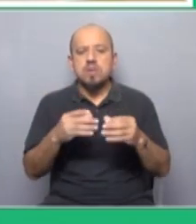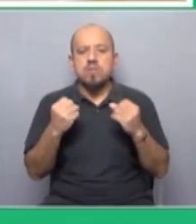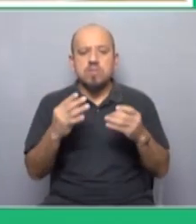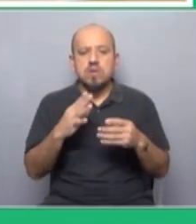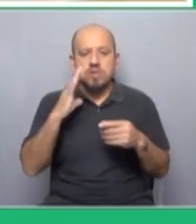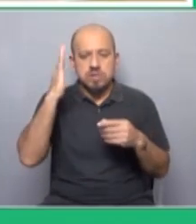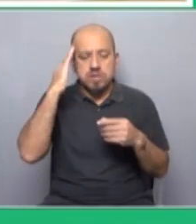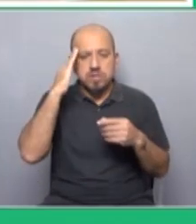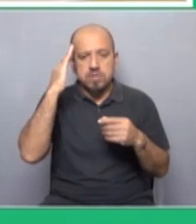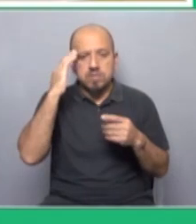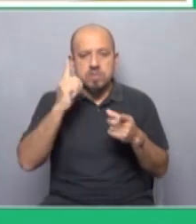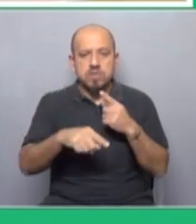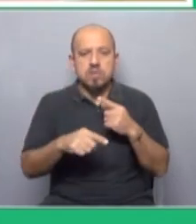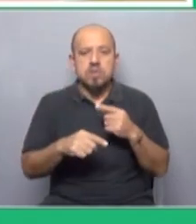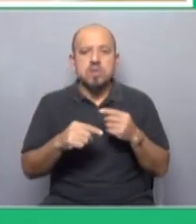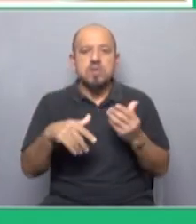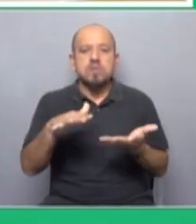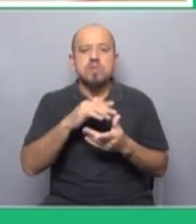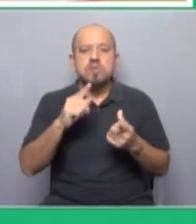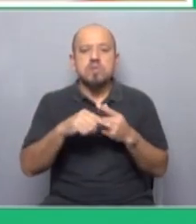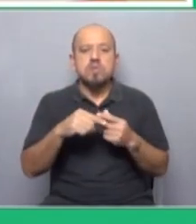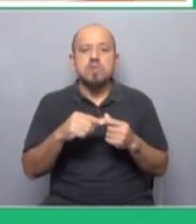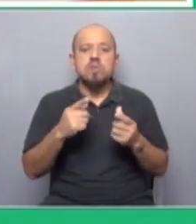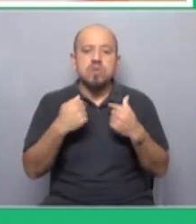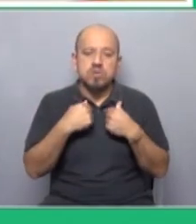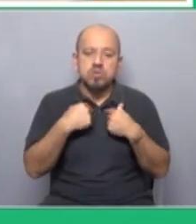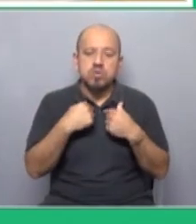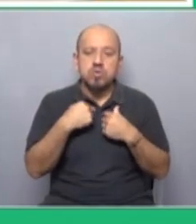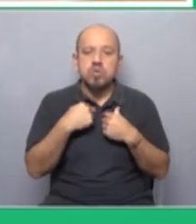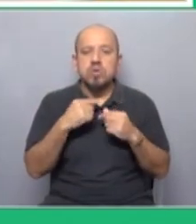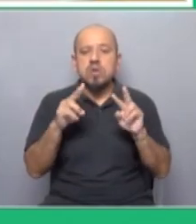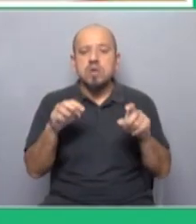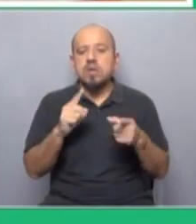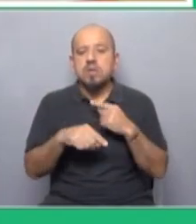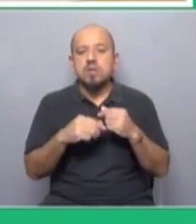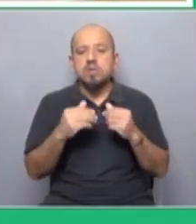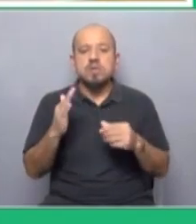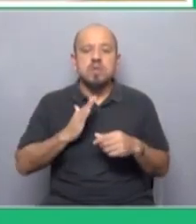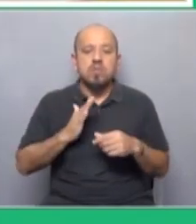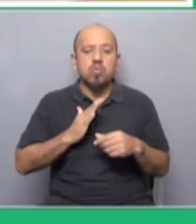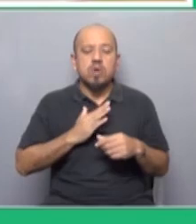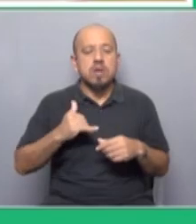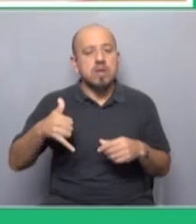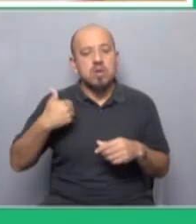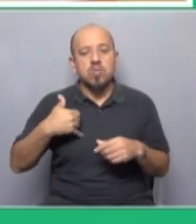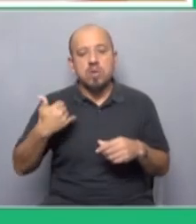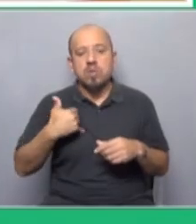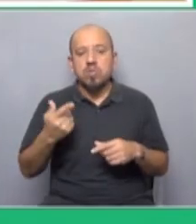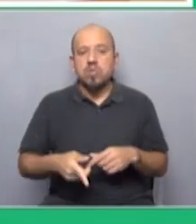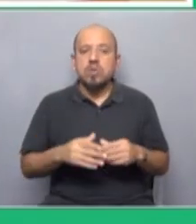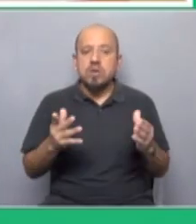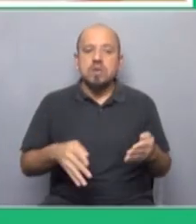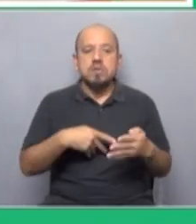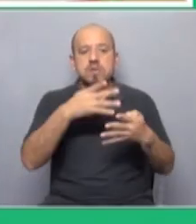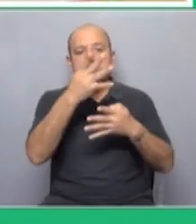sabemos las situaciones por las que están atravesando las mujeres hoy en día y para nosotros y nosotras el tema de las mujeres y de la juventud es transversal